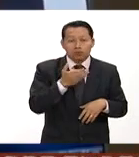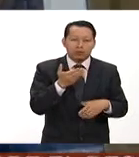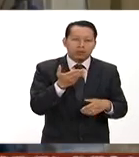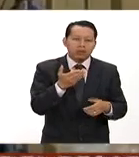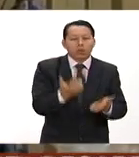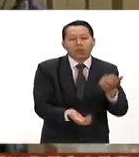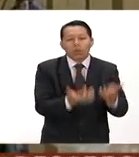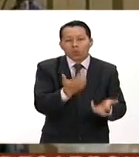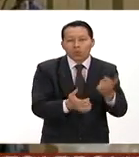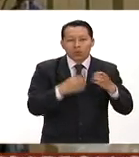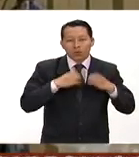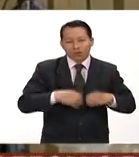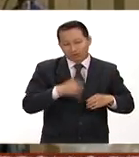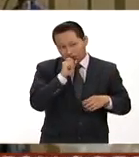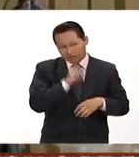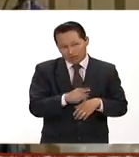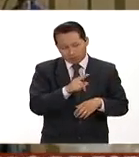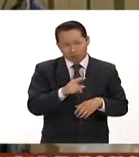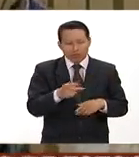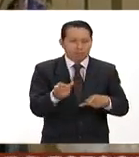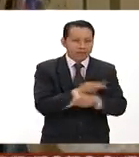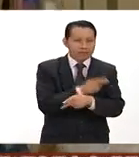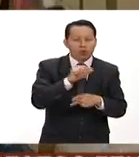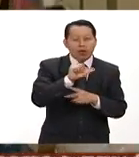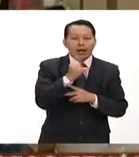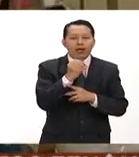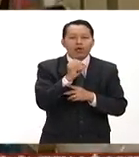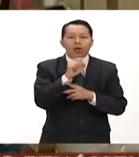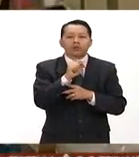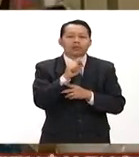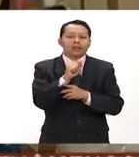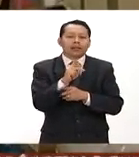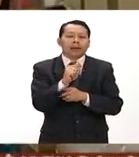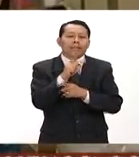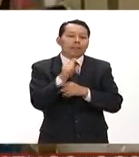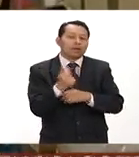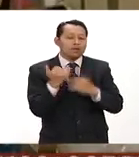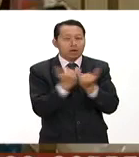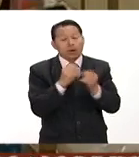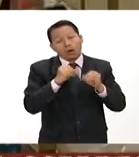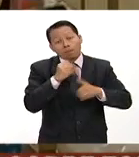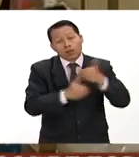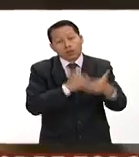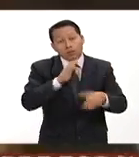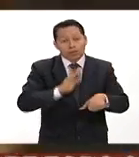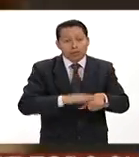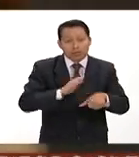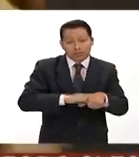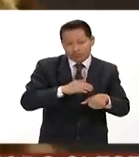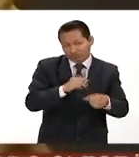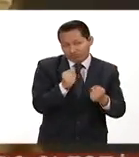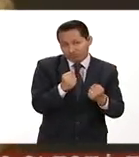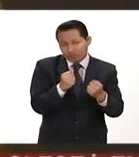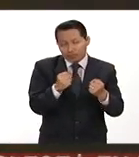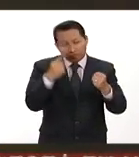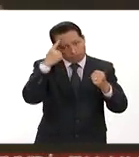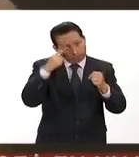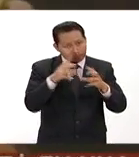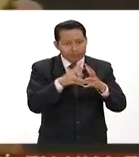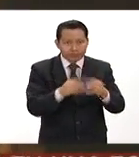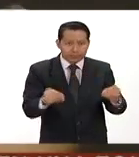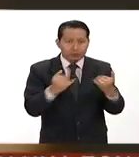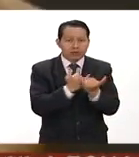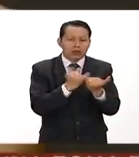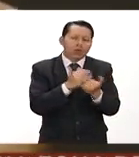cuerpos como lo que sucedió en Ayotzinapa o ya se tienen otros procesos mucho más avanzados de descomposición o también algunos tipos de